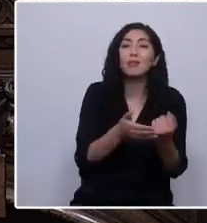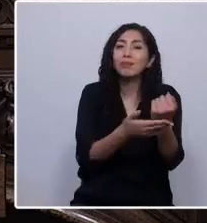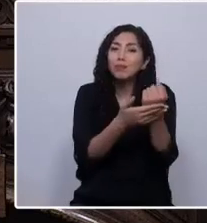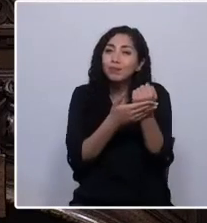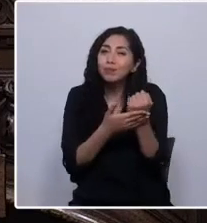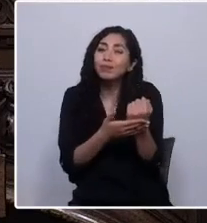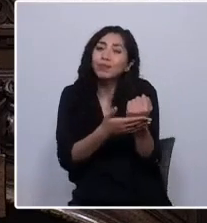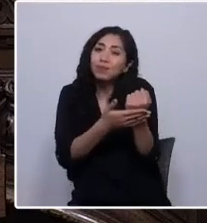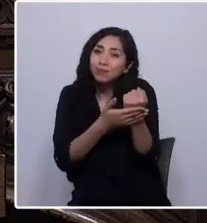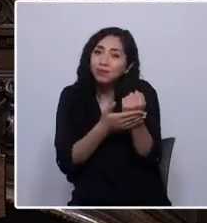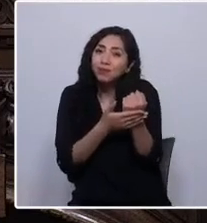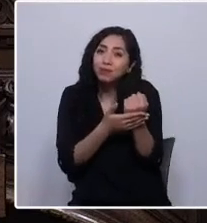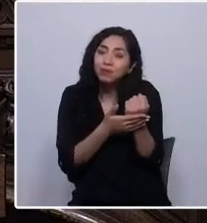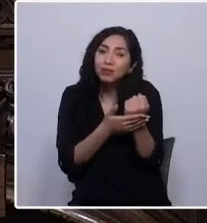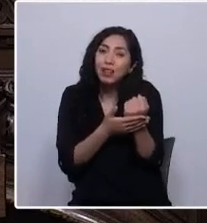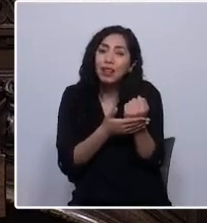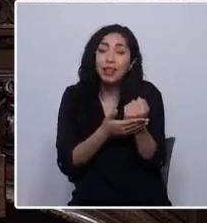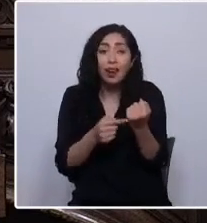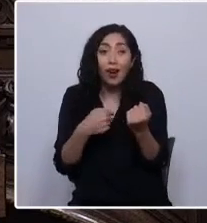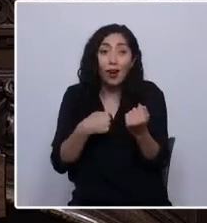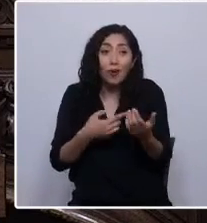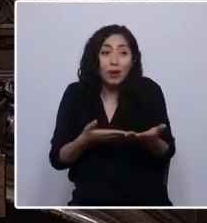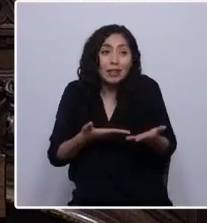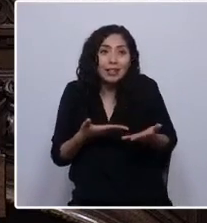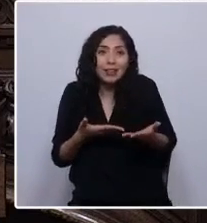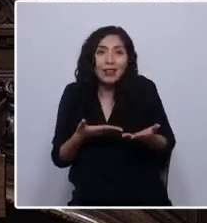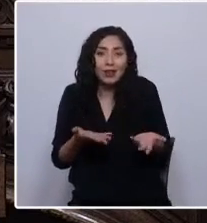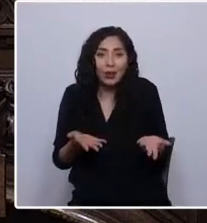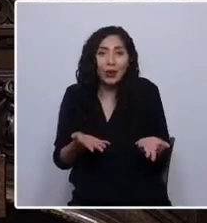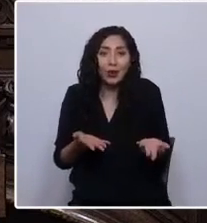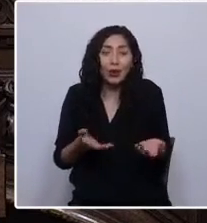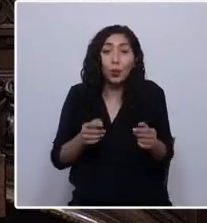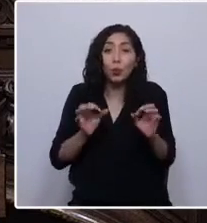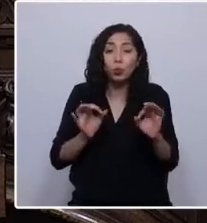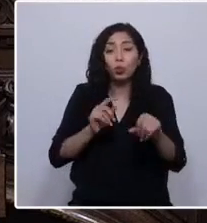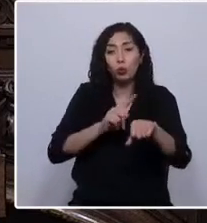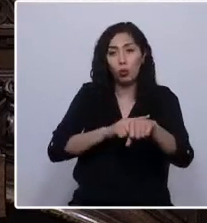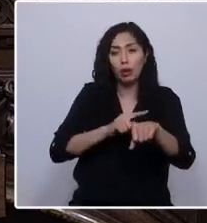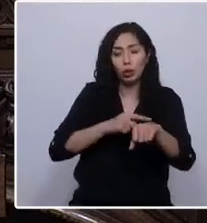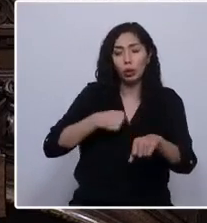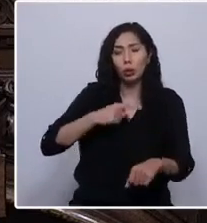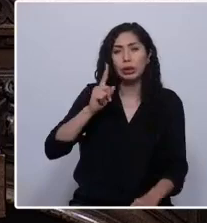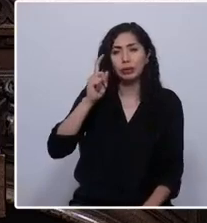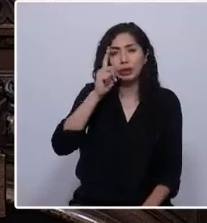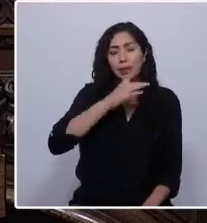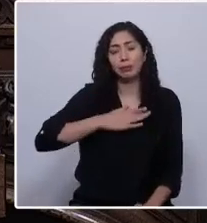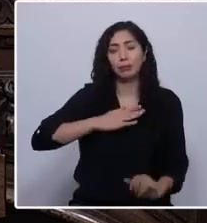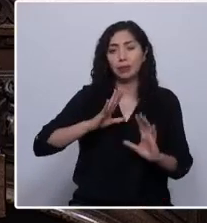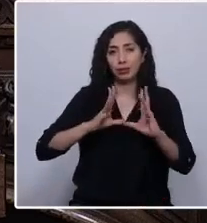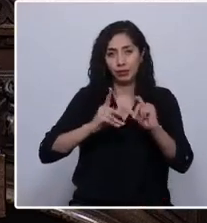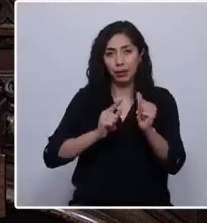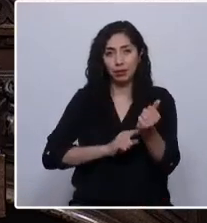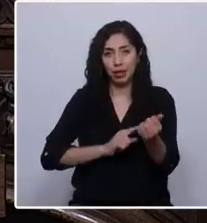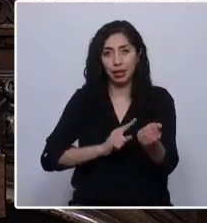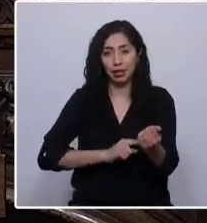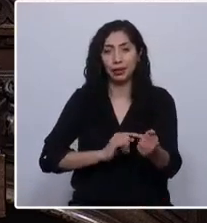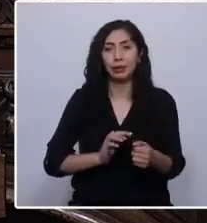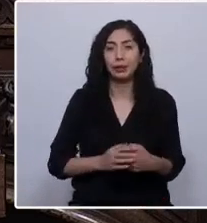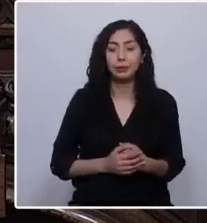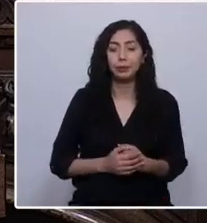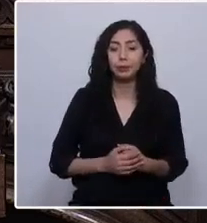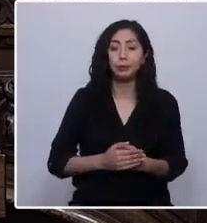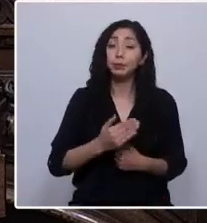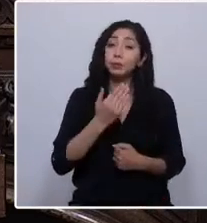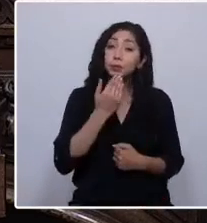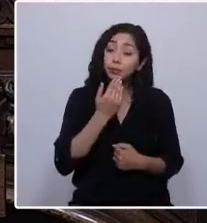que he recibido en un momento que estoy viviendo difícil con mi familia. También